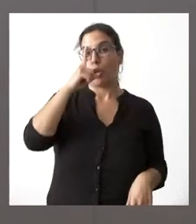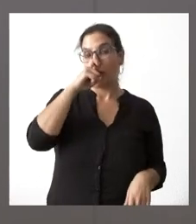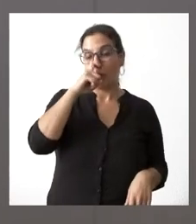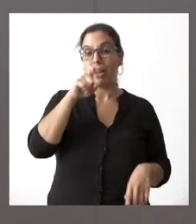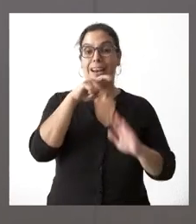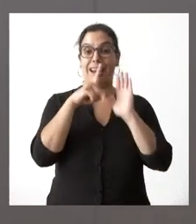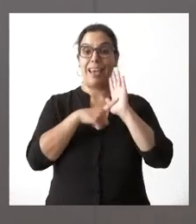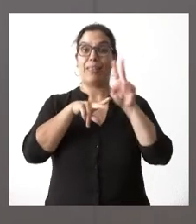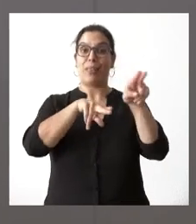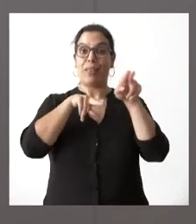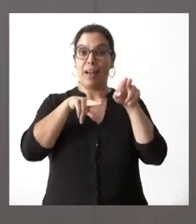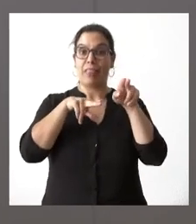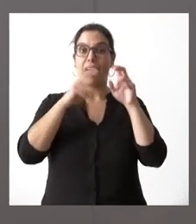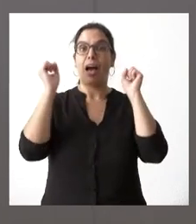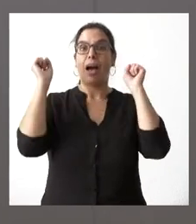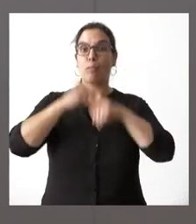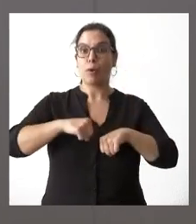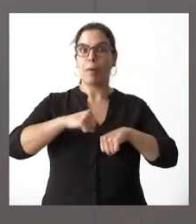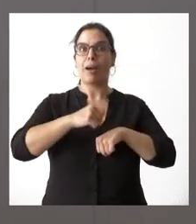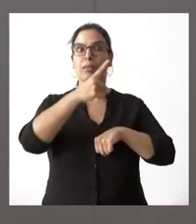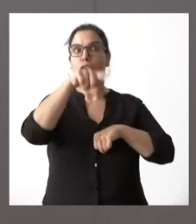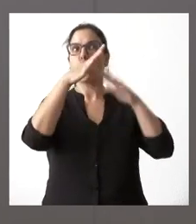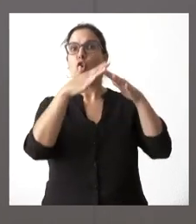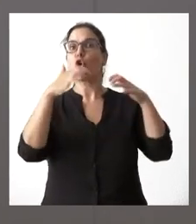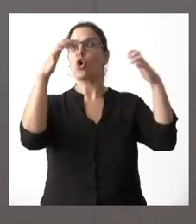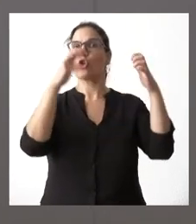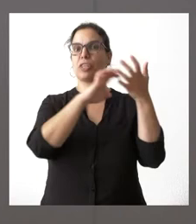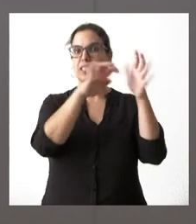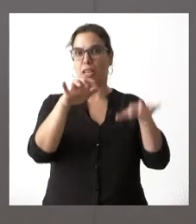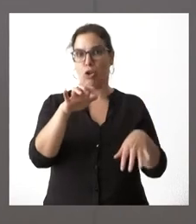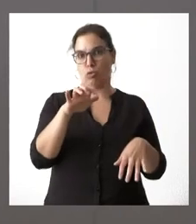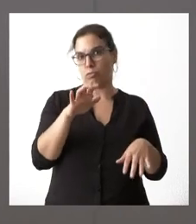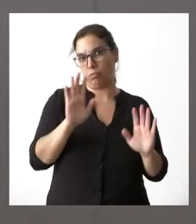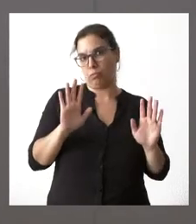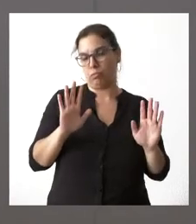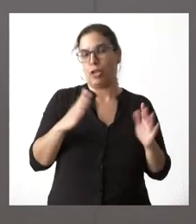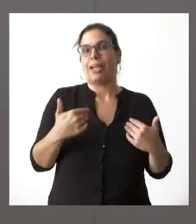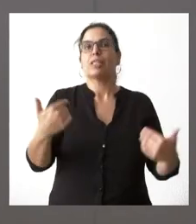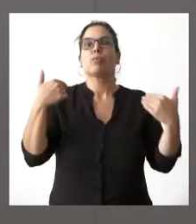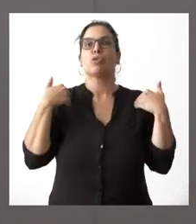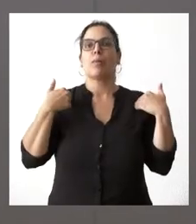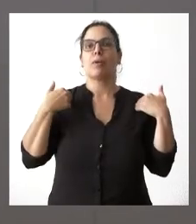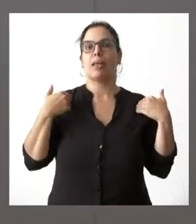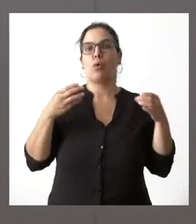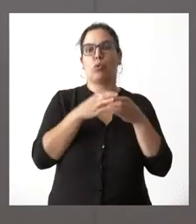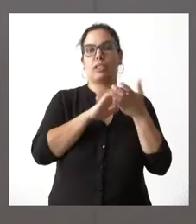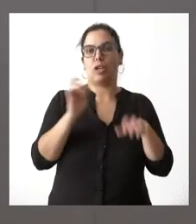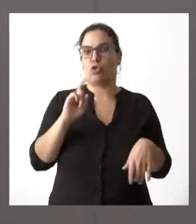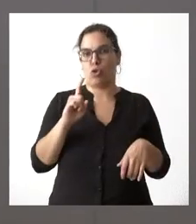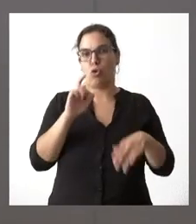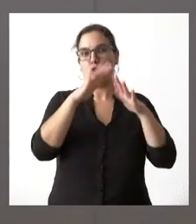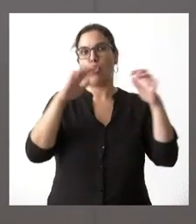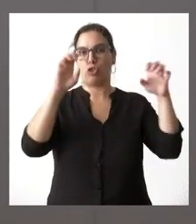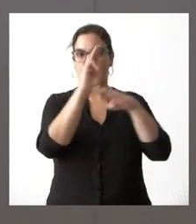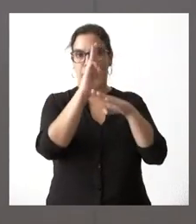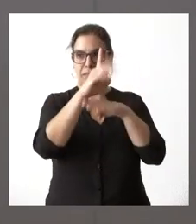caza es aprobada por las cortes de Castilla y León y por tanto de haber alguna responsabilidad es de los parlamentarios que formamos parte de las cortes